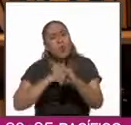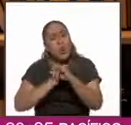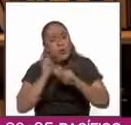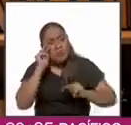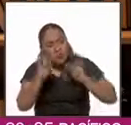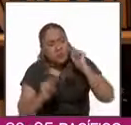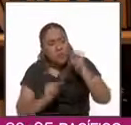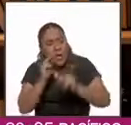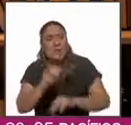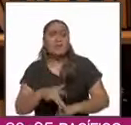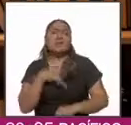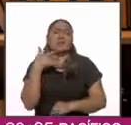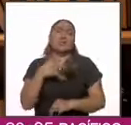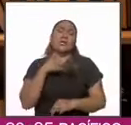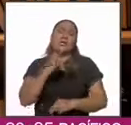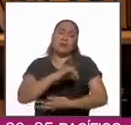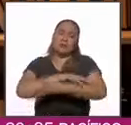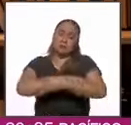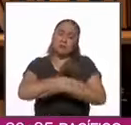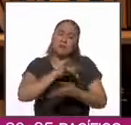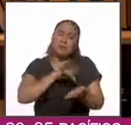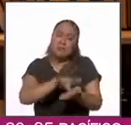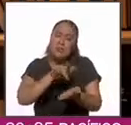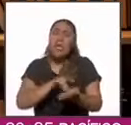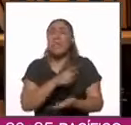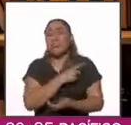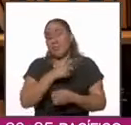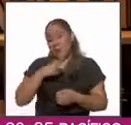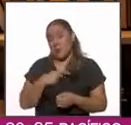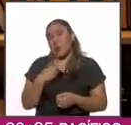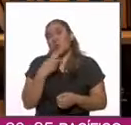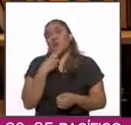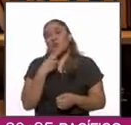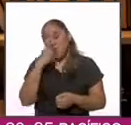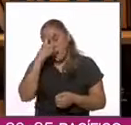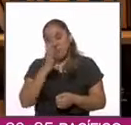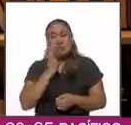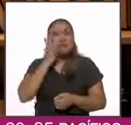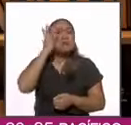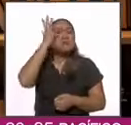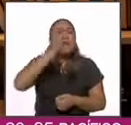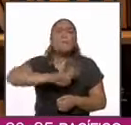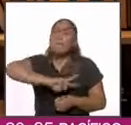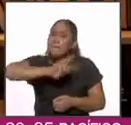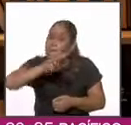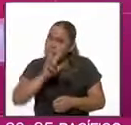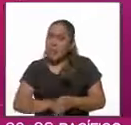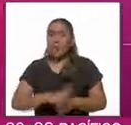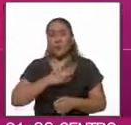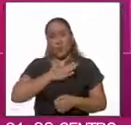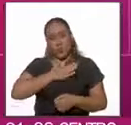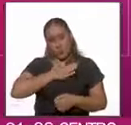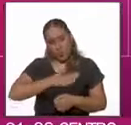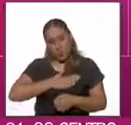una amplia solidaridad que debe contribuir a que haya verdad y justicia.